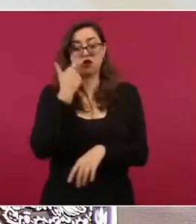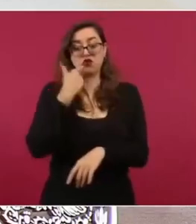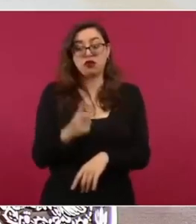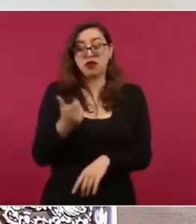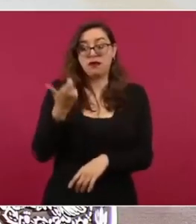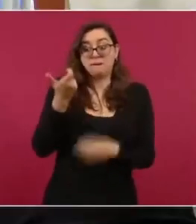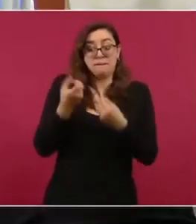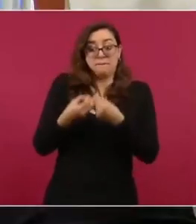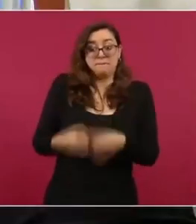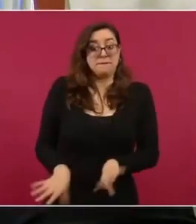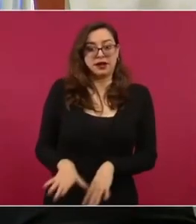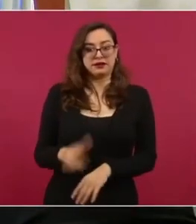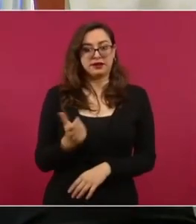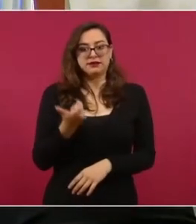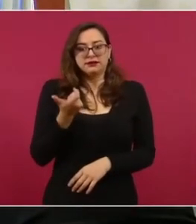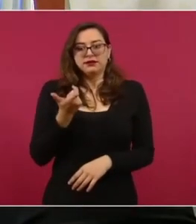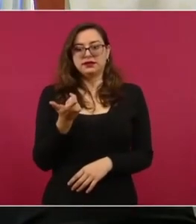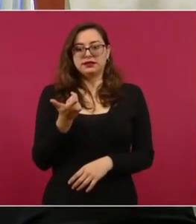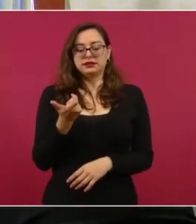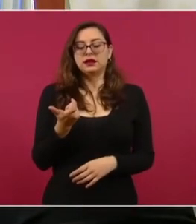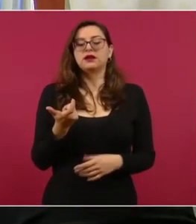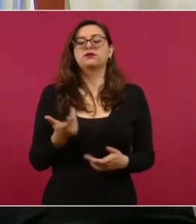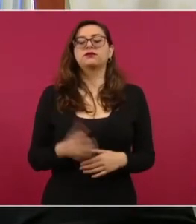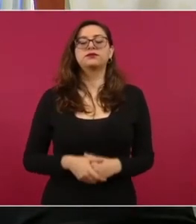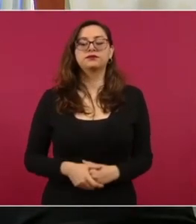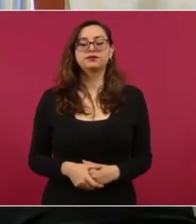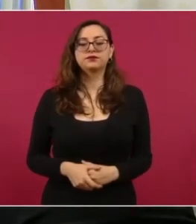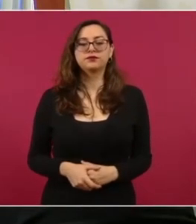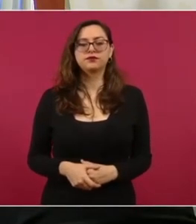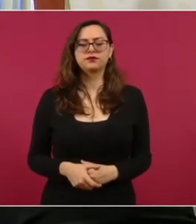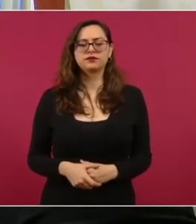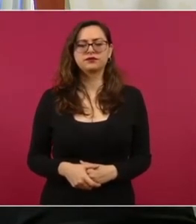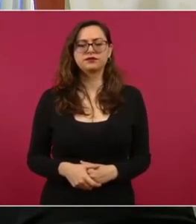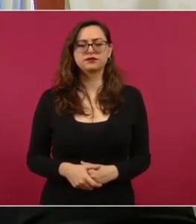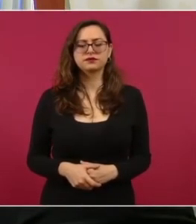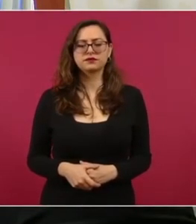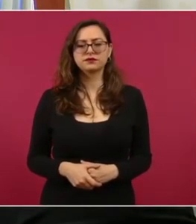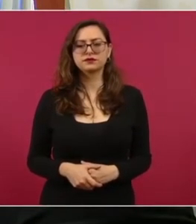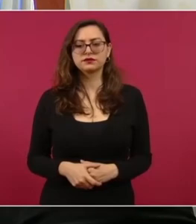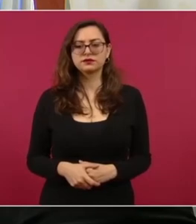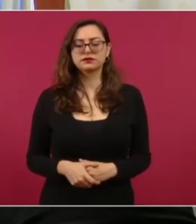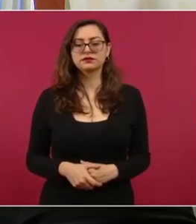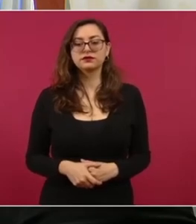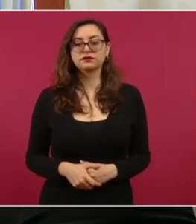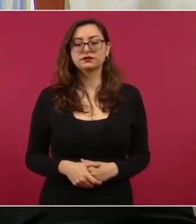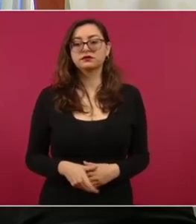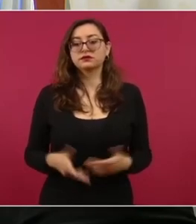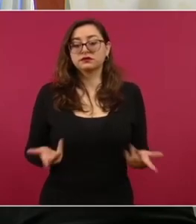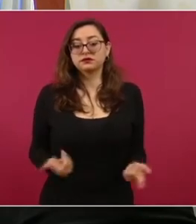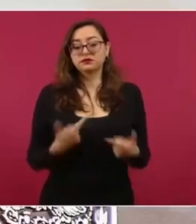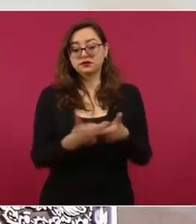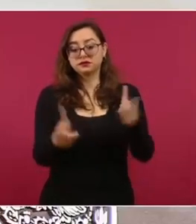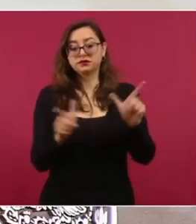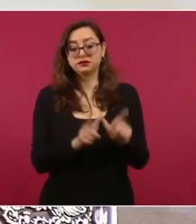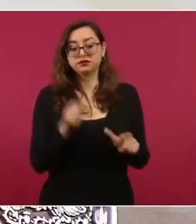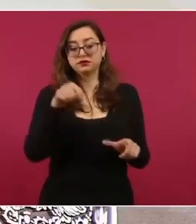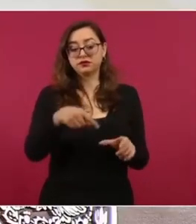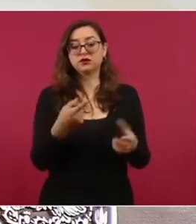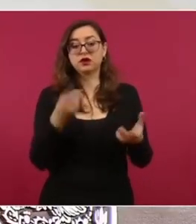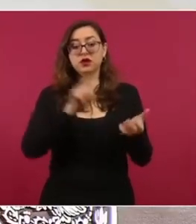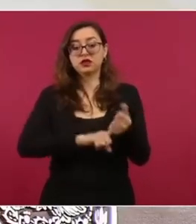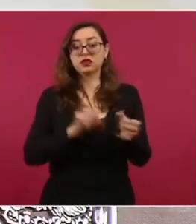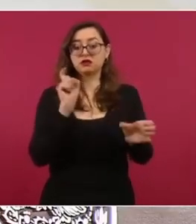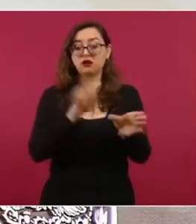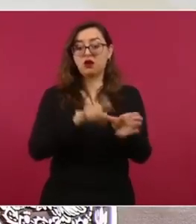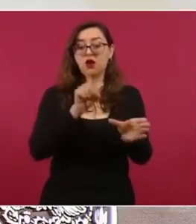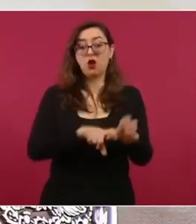franquicia y las ganancias que tienen de ellos. También hoy en día cada club puede tener hasta ocho extranjeros jugando